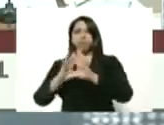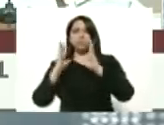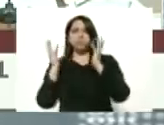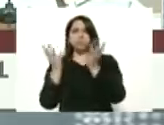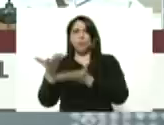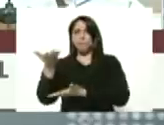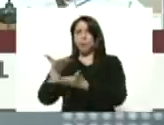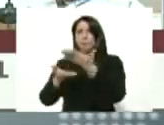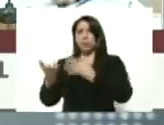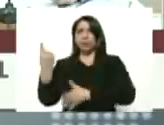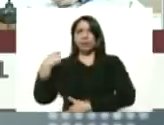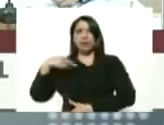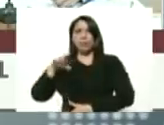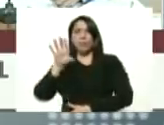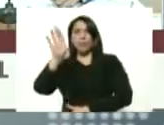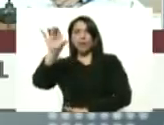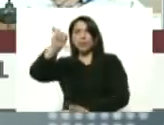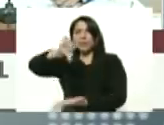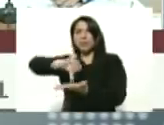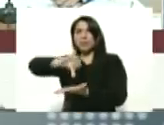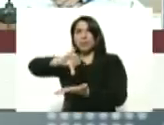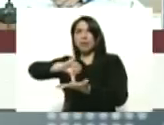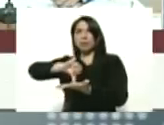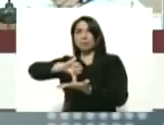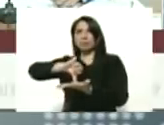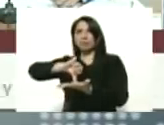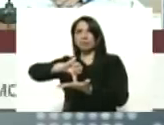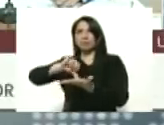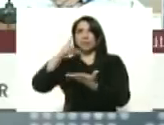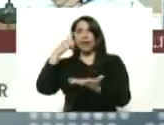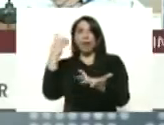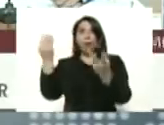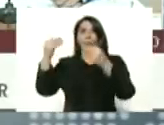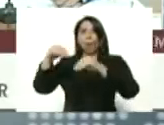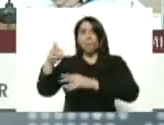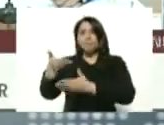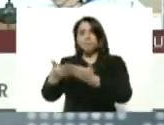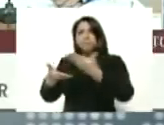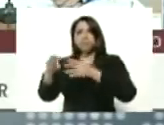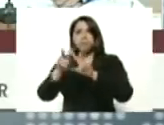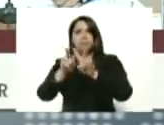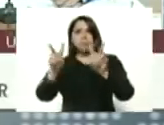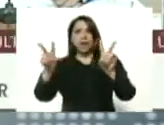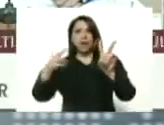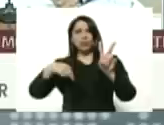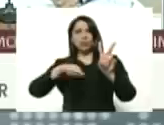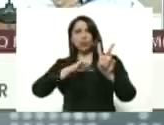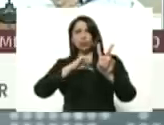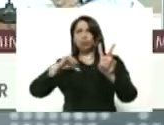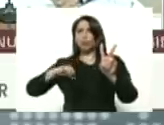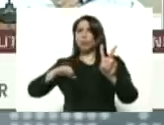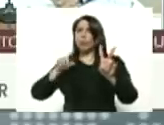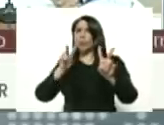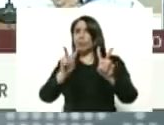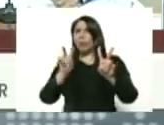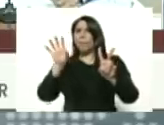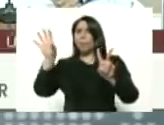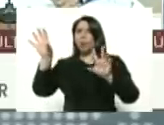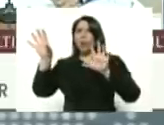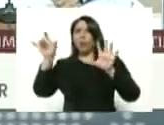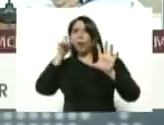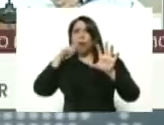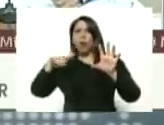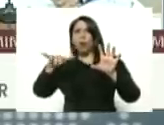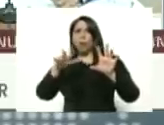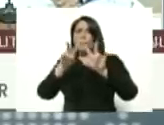cooperación que tenemos con la República Islámica de Irán un acuerdo de cooperación de paz somos dos pueblos pacifistas dos